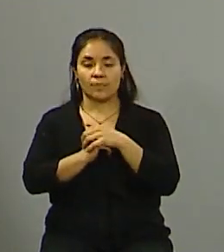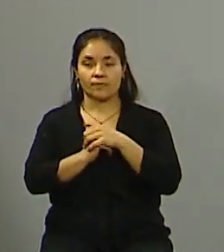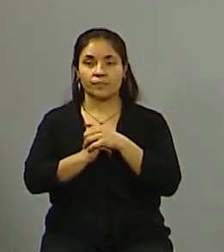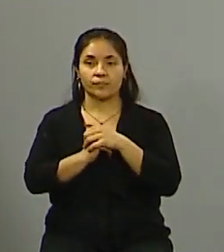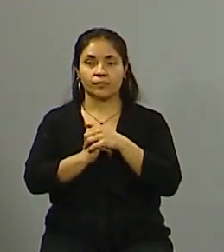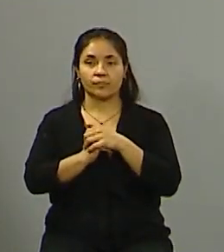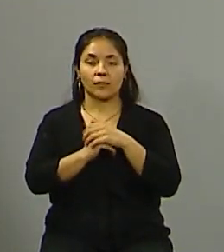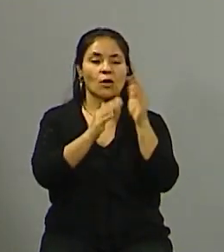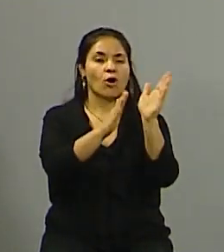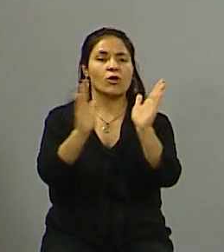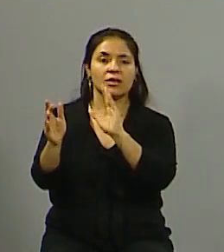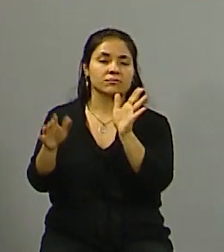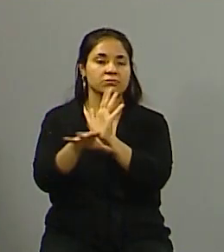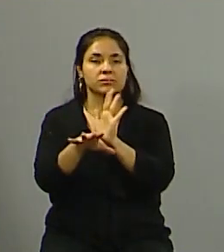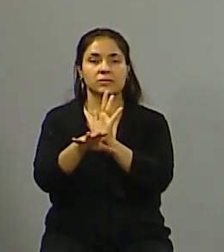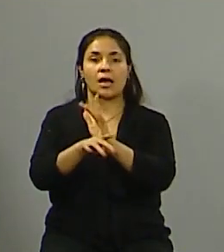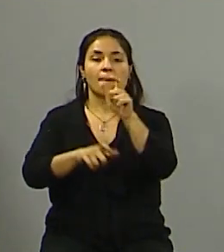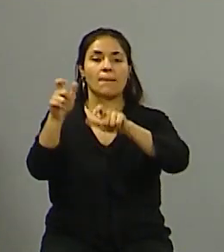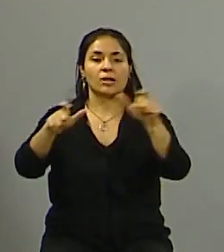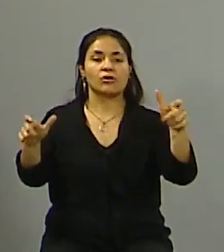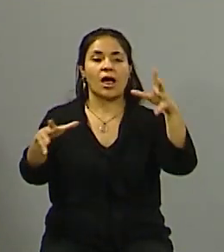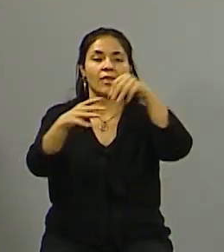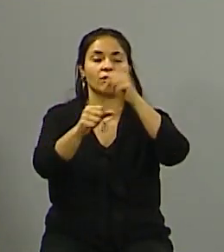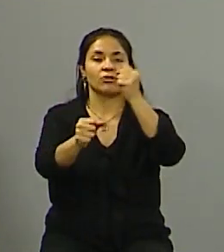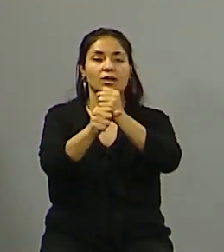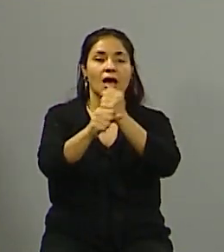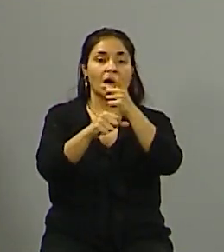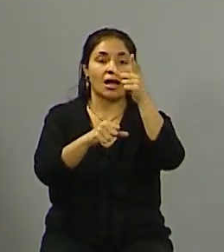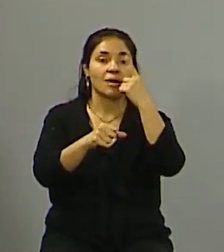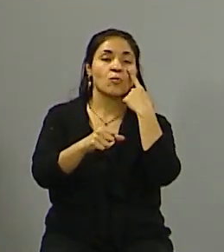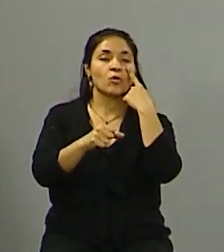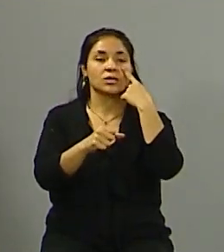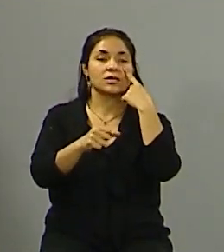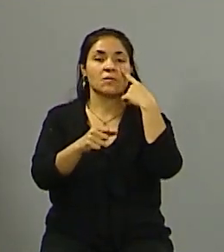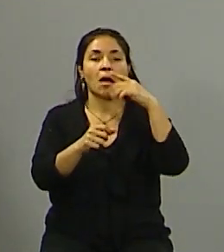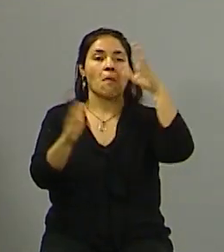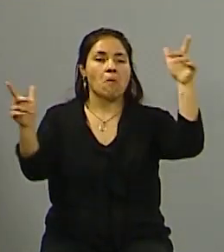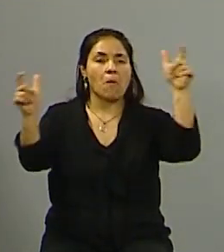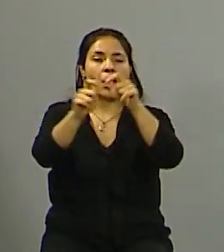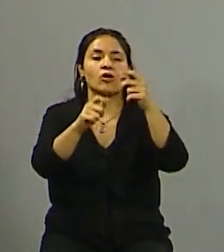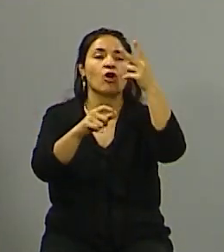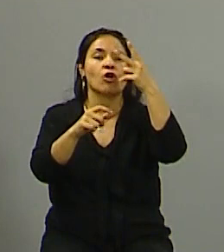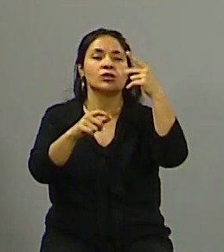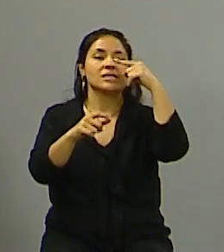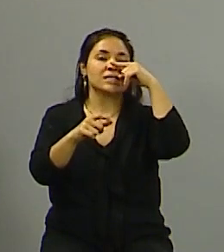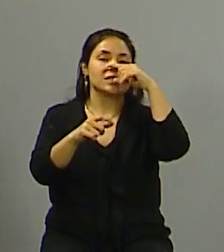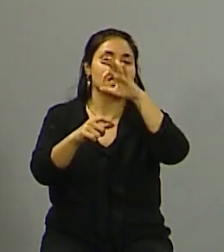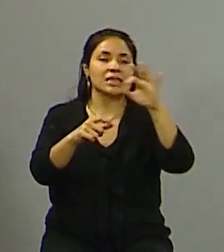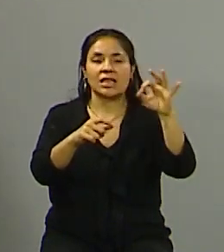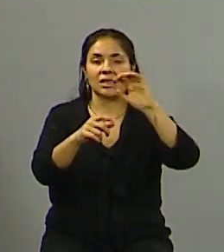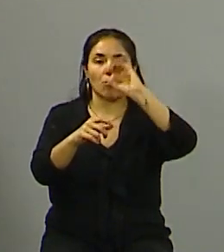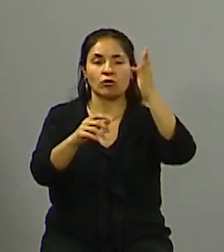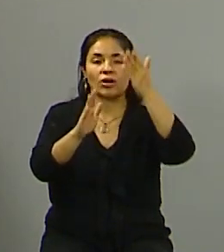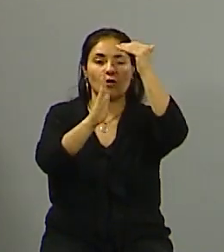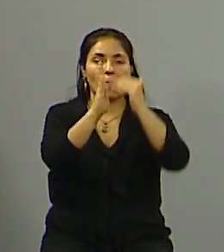reducir un 70% del staff de funcionarios ¿por qué tanto? porque hay 200 y la mayoría de